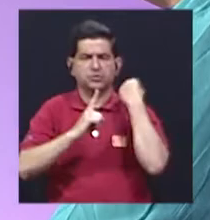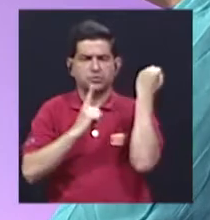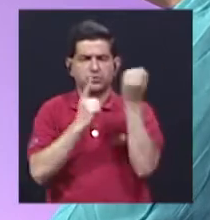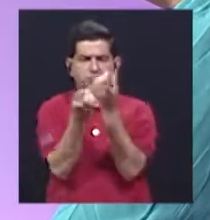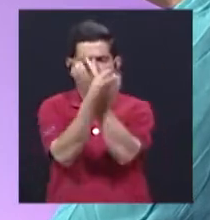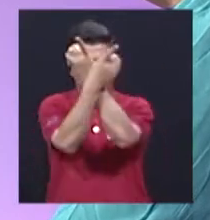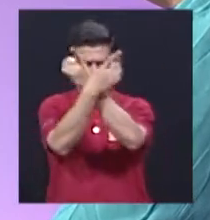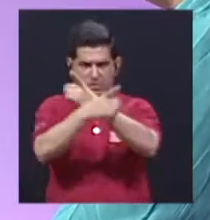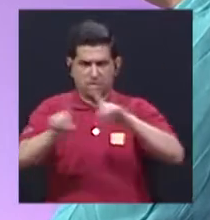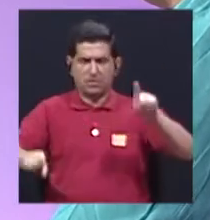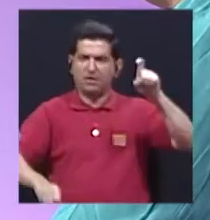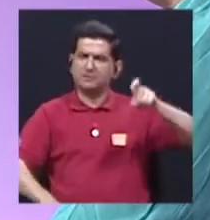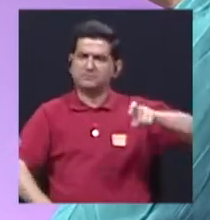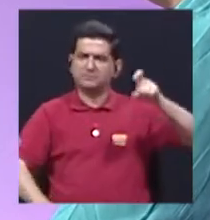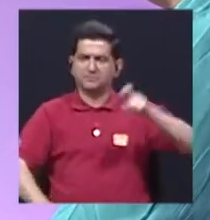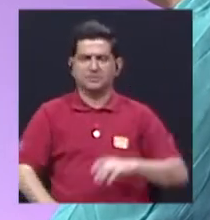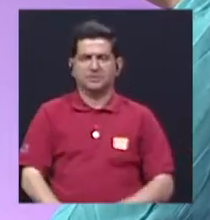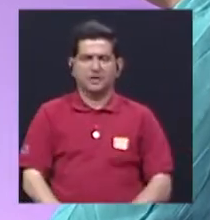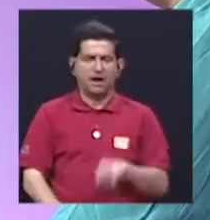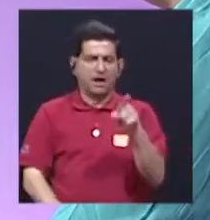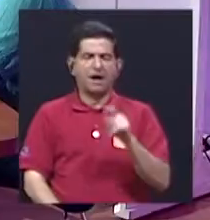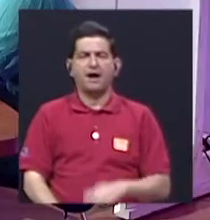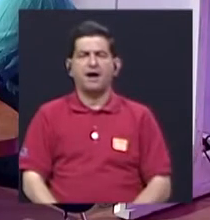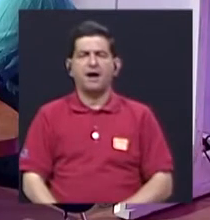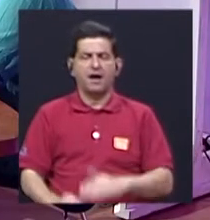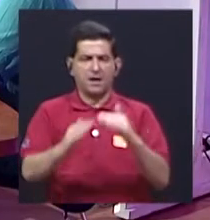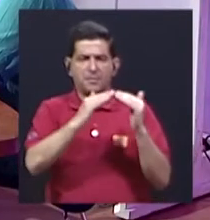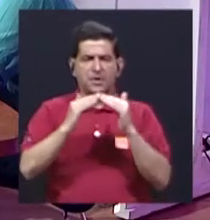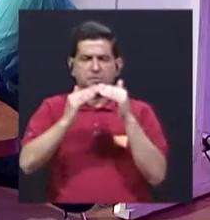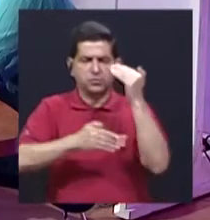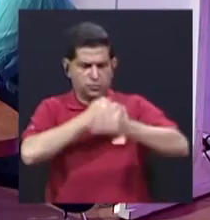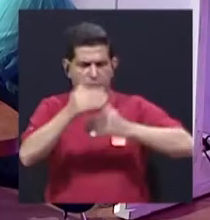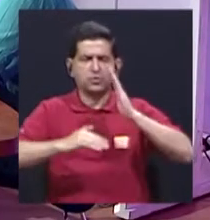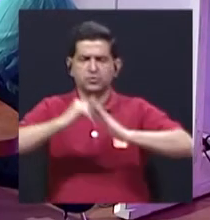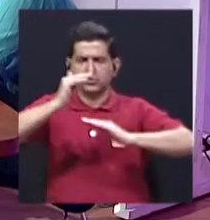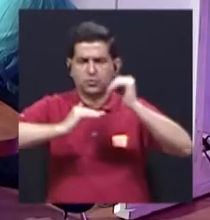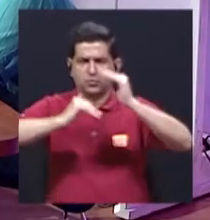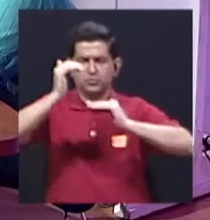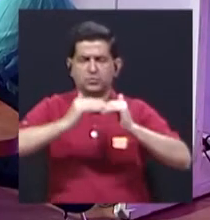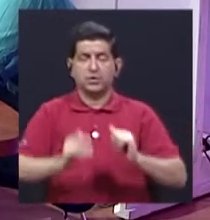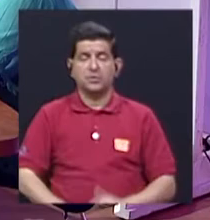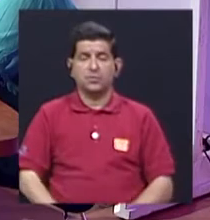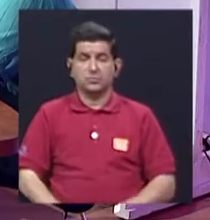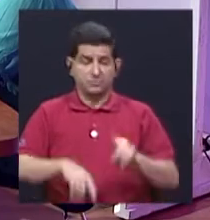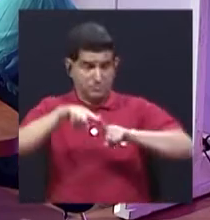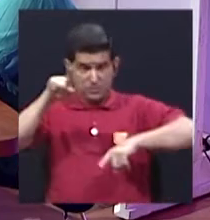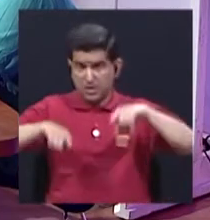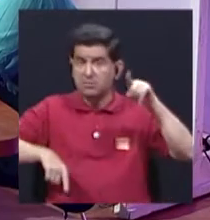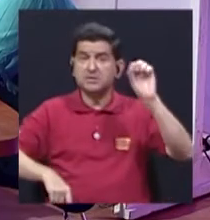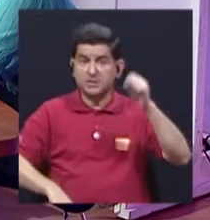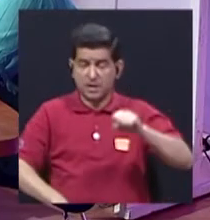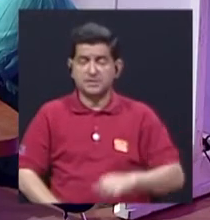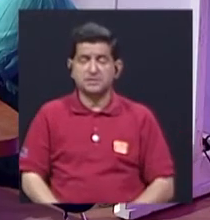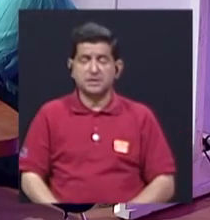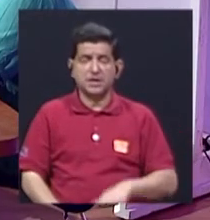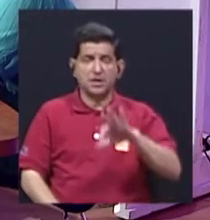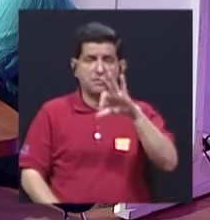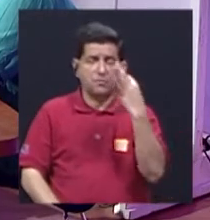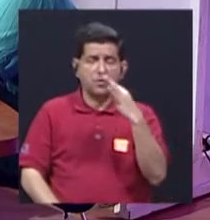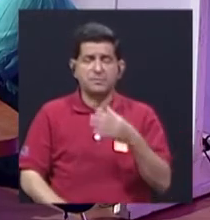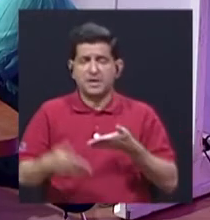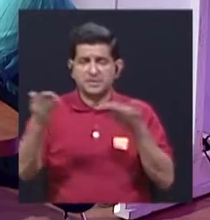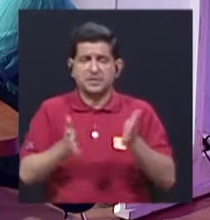democrática requiere para construcción de ciudadanía. Espacios diversos como medios de servicio público, medios